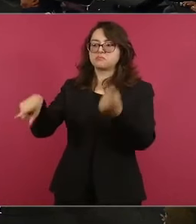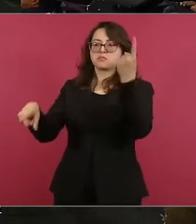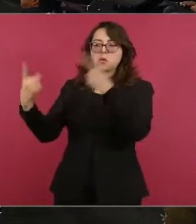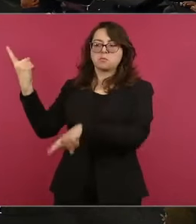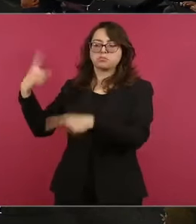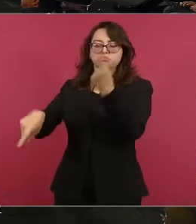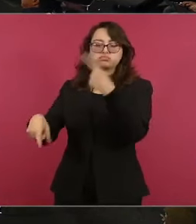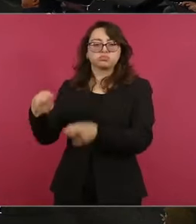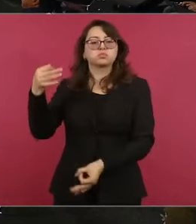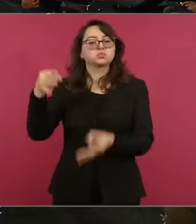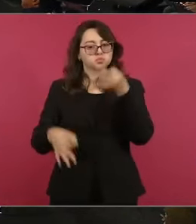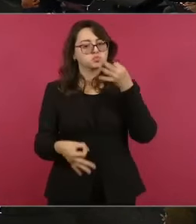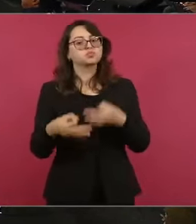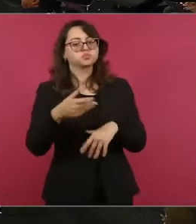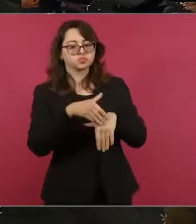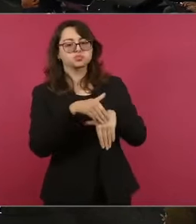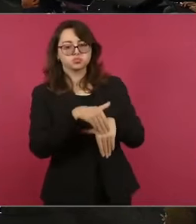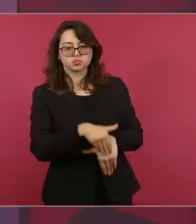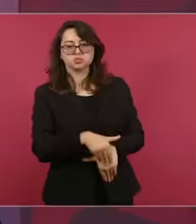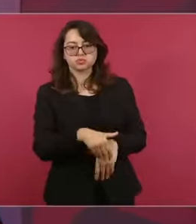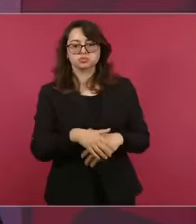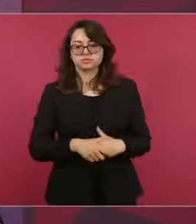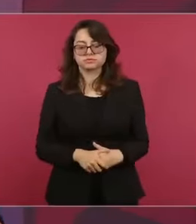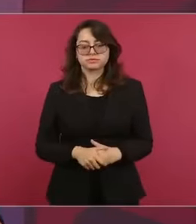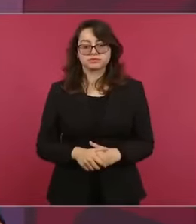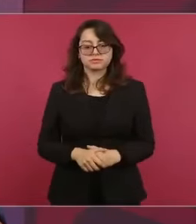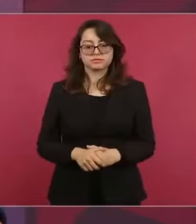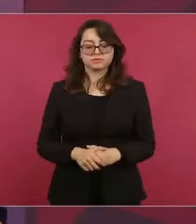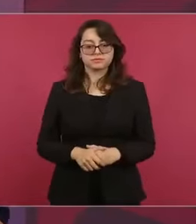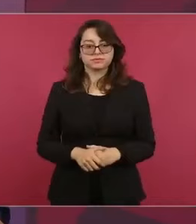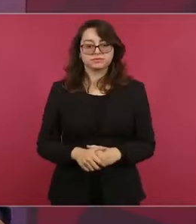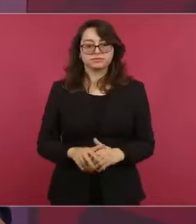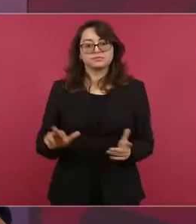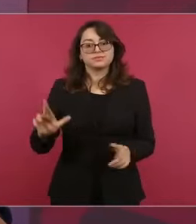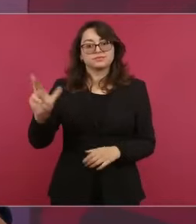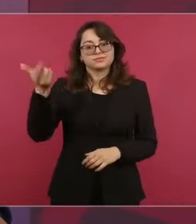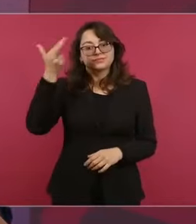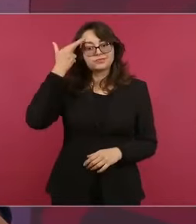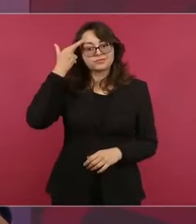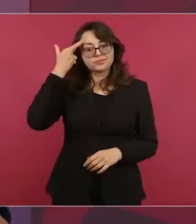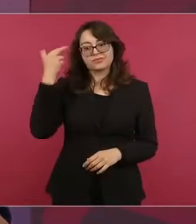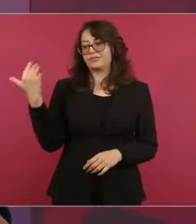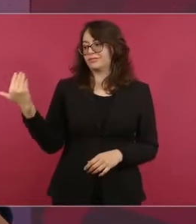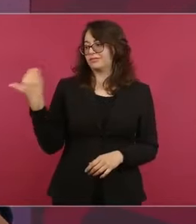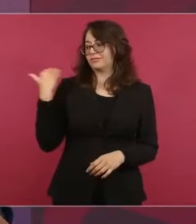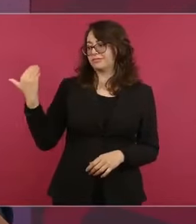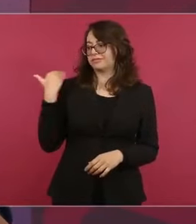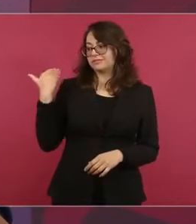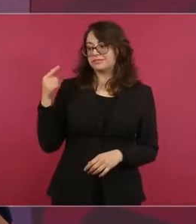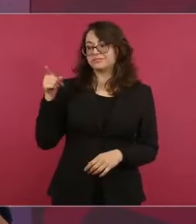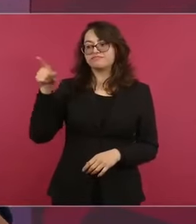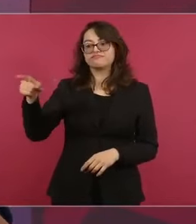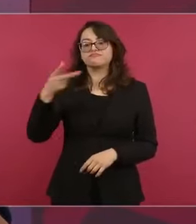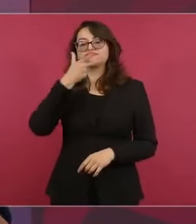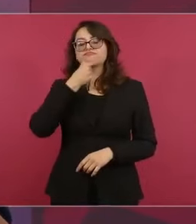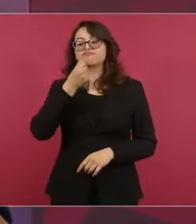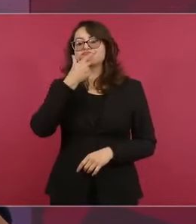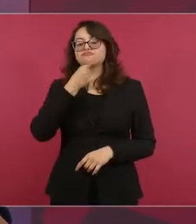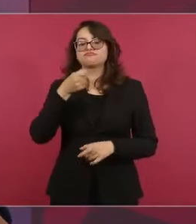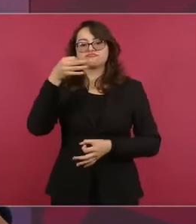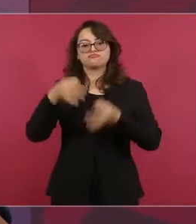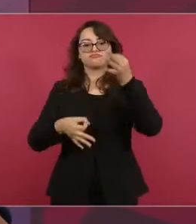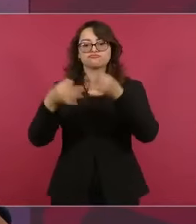¿No se acuerdan cómo un ministro hace poco guardó en una gaveta un expediente?